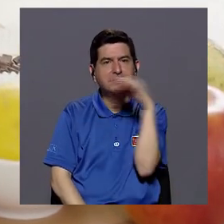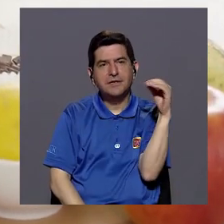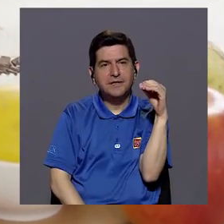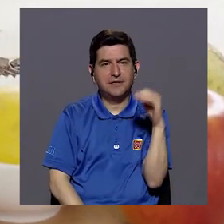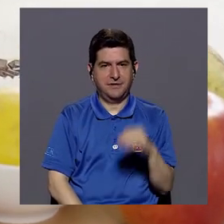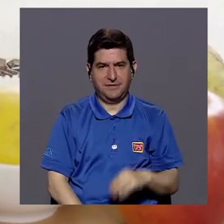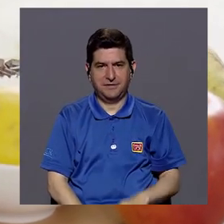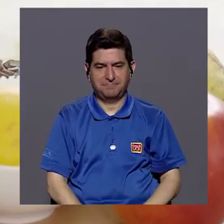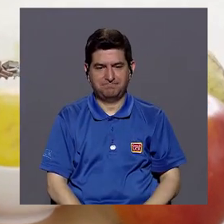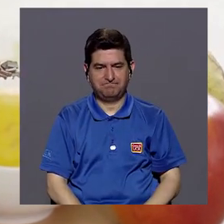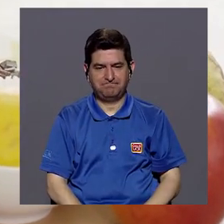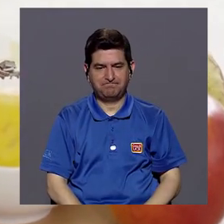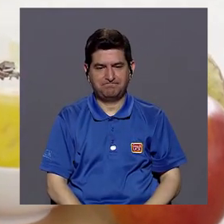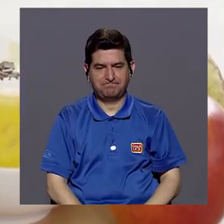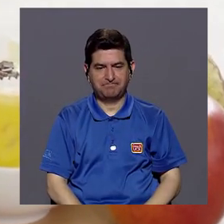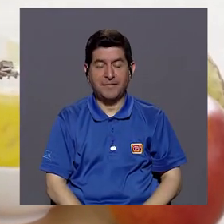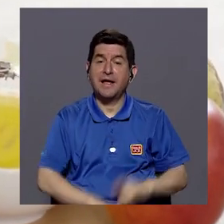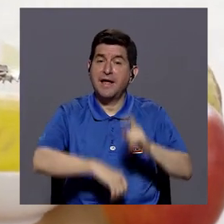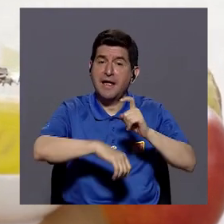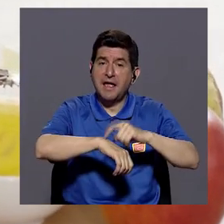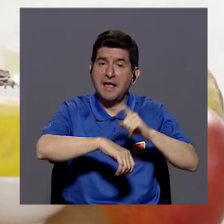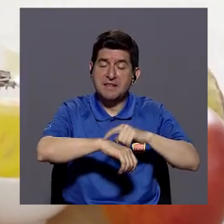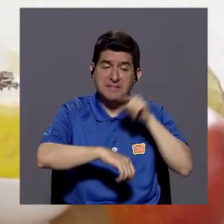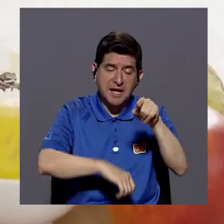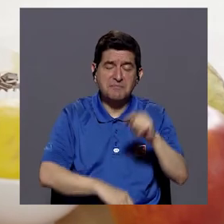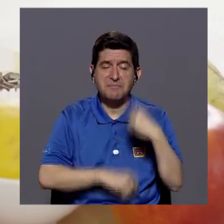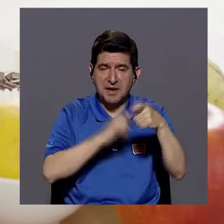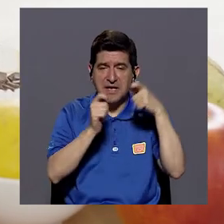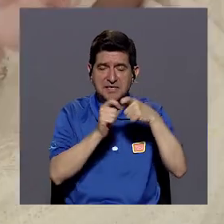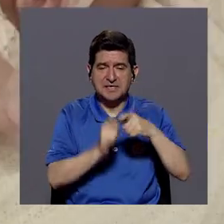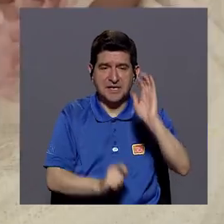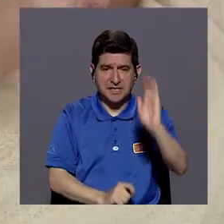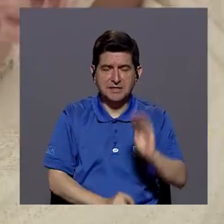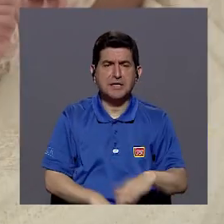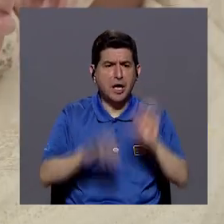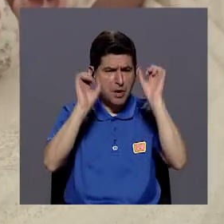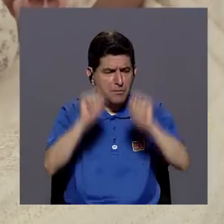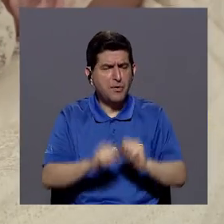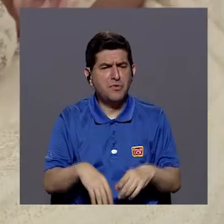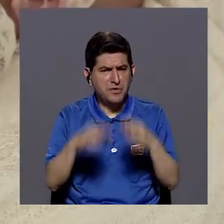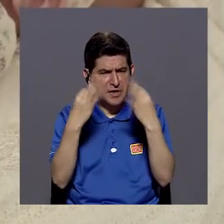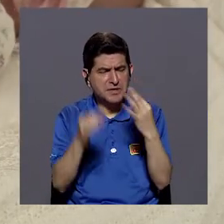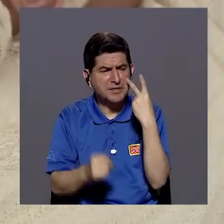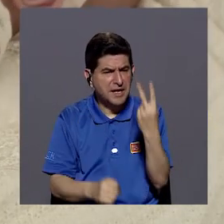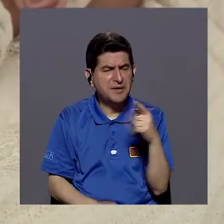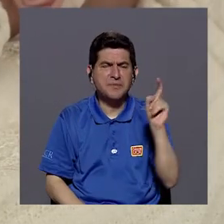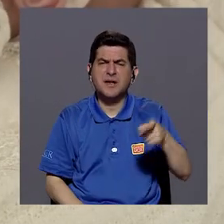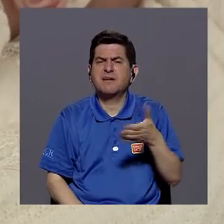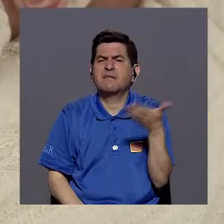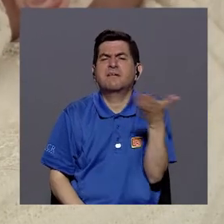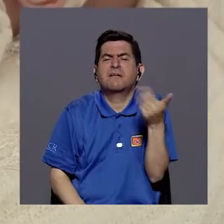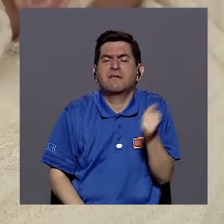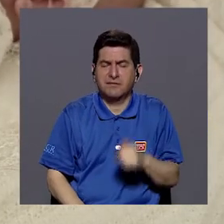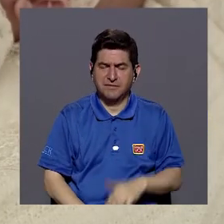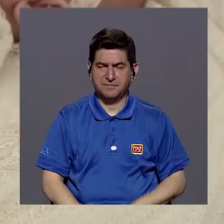la etapa en que es el niño o la niña, podemos ir explorando qué es lo que va necesitando